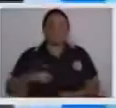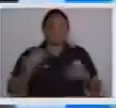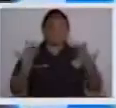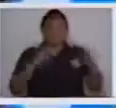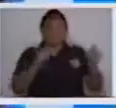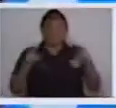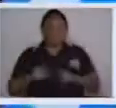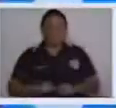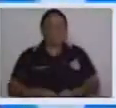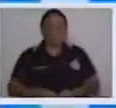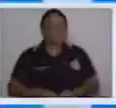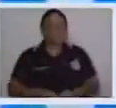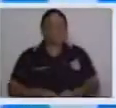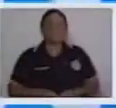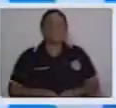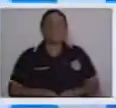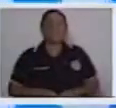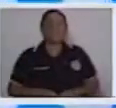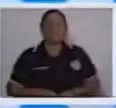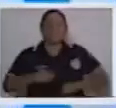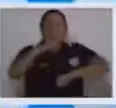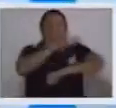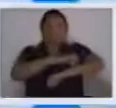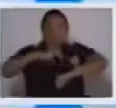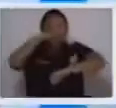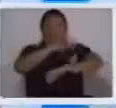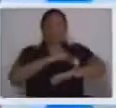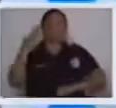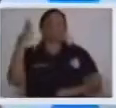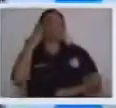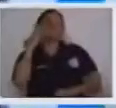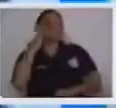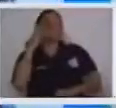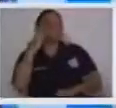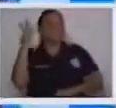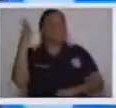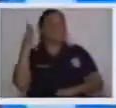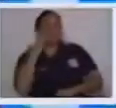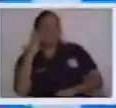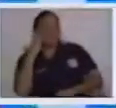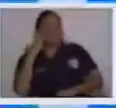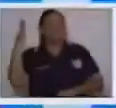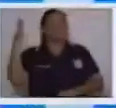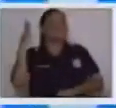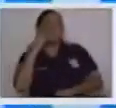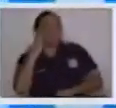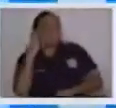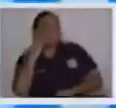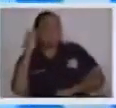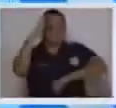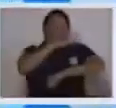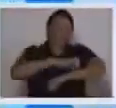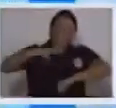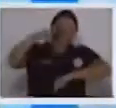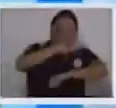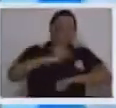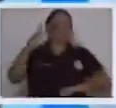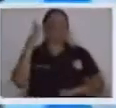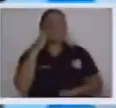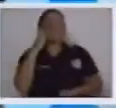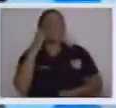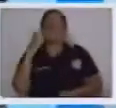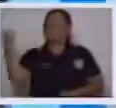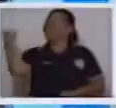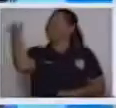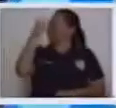y cantamos. Y esto dice así. El gatito de mamá, de mamá, de mamá. El